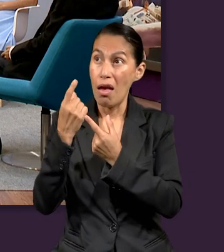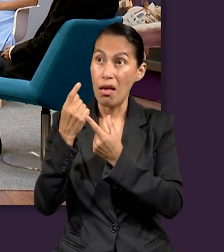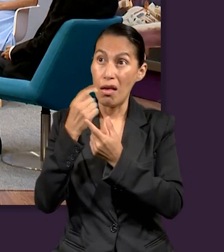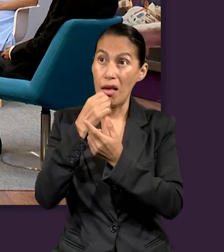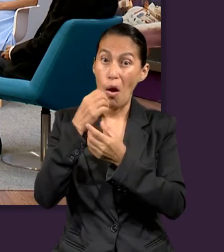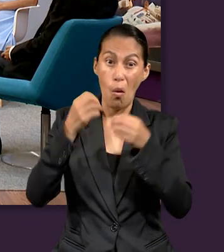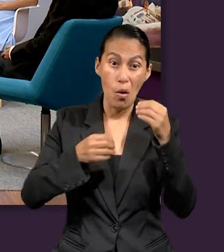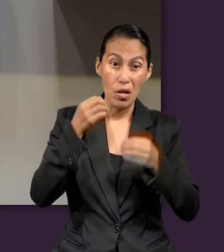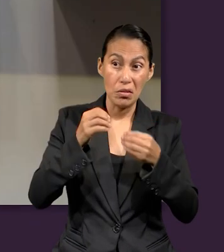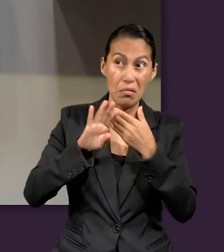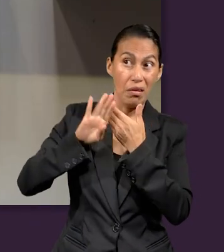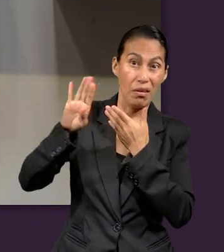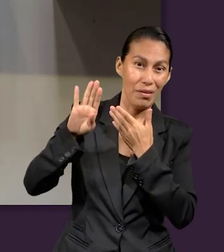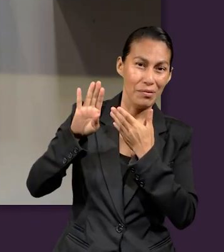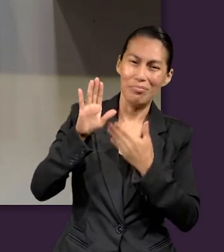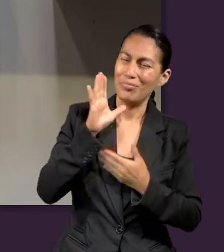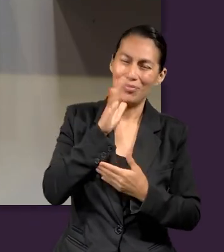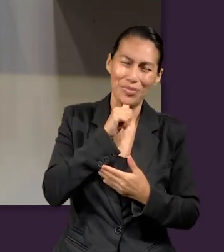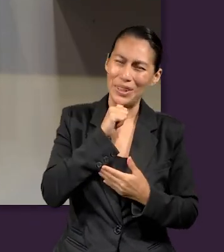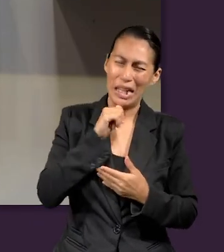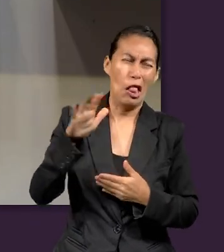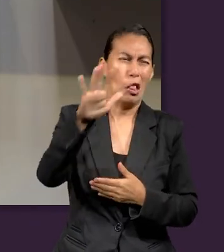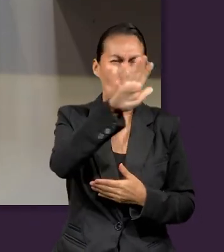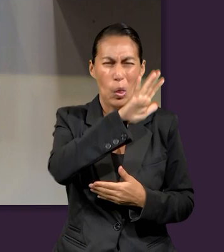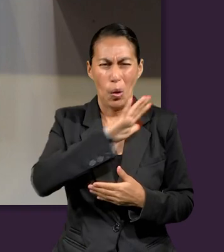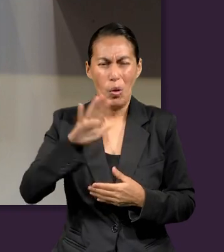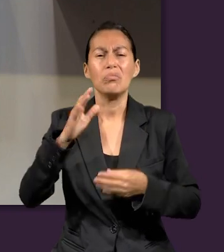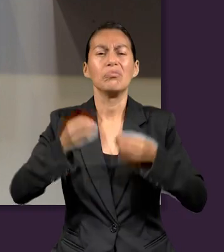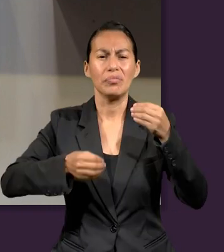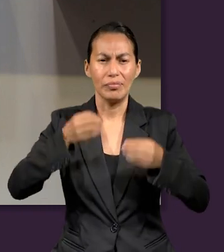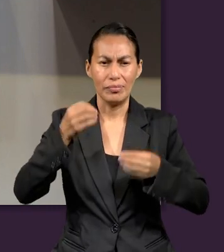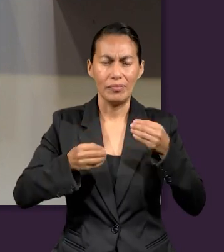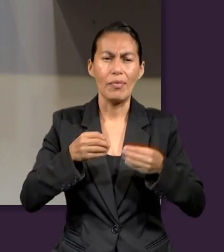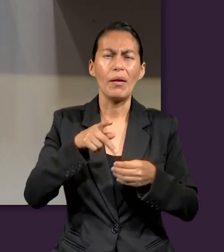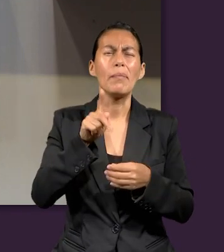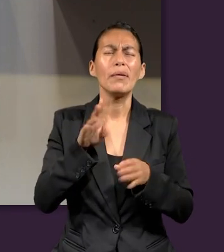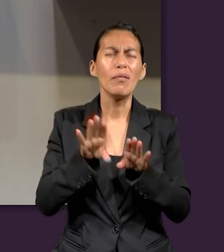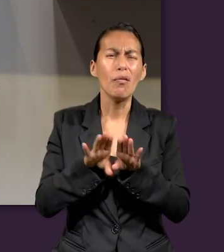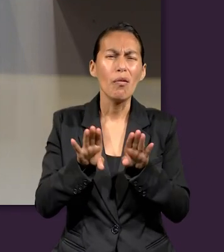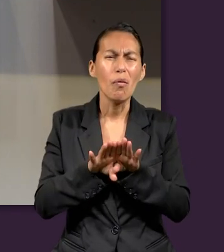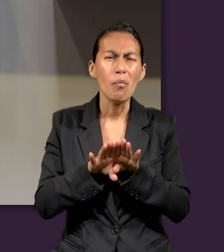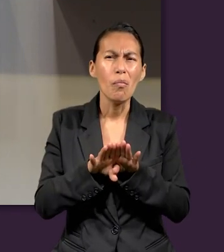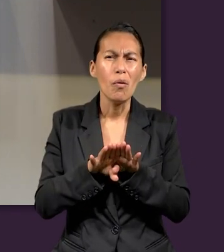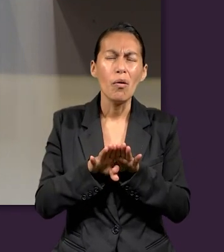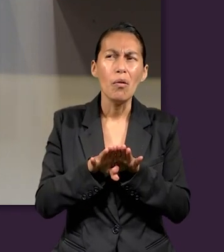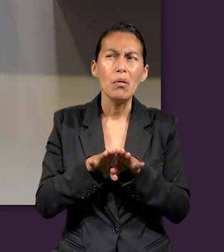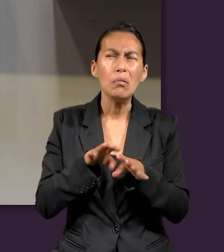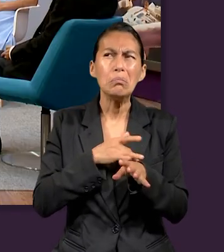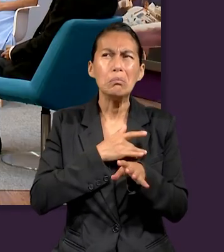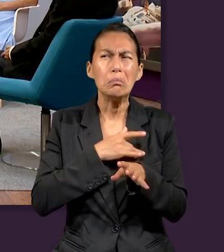conciliar el evangelio eterno con la buena noticia del juicio donde vas a recibir una sentencia?